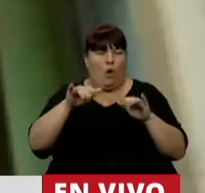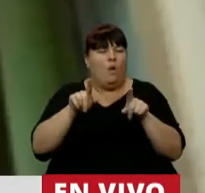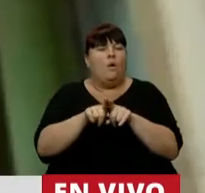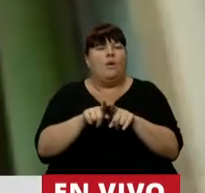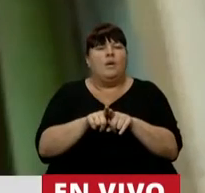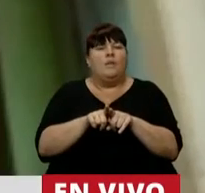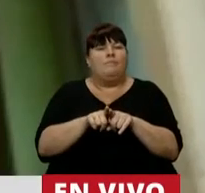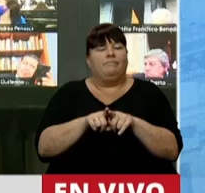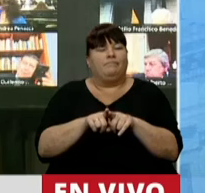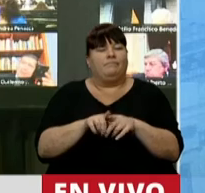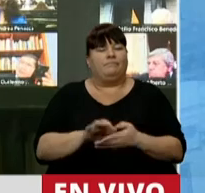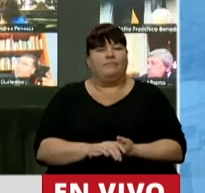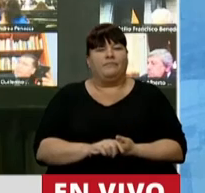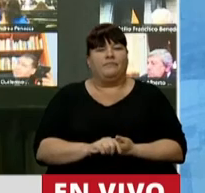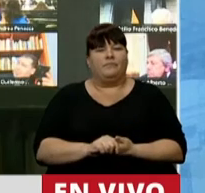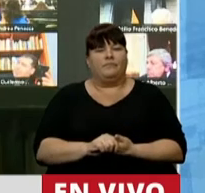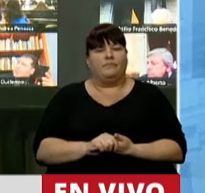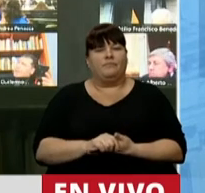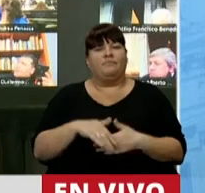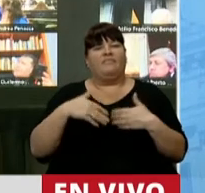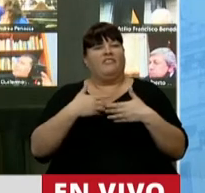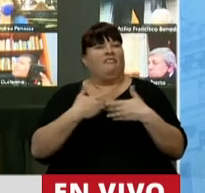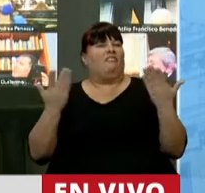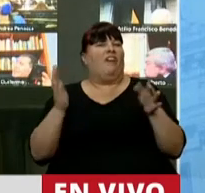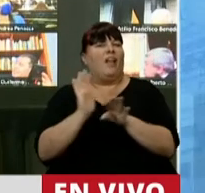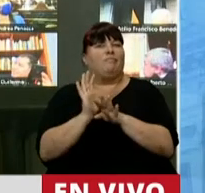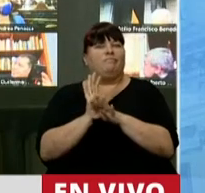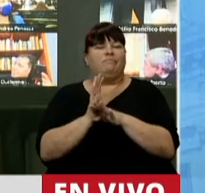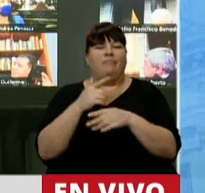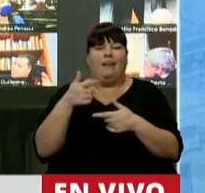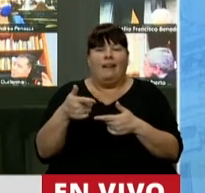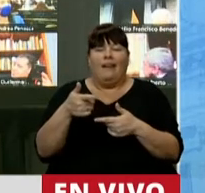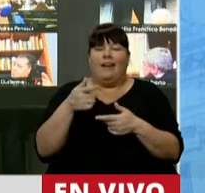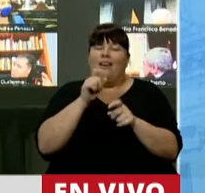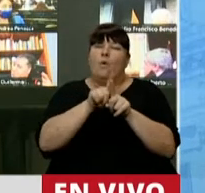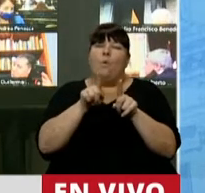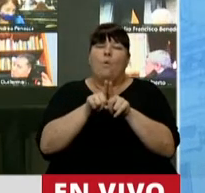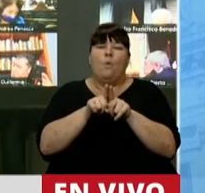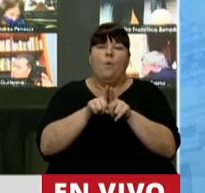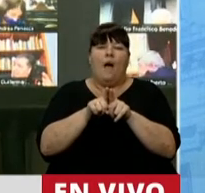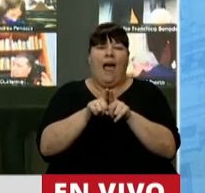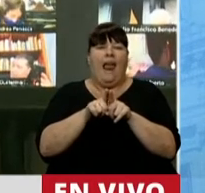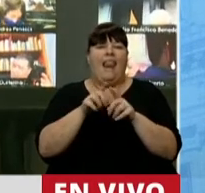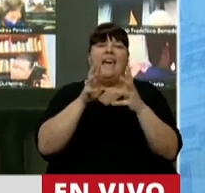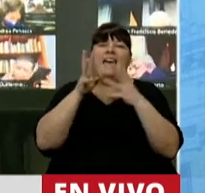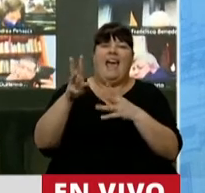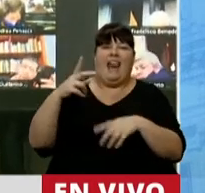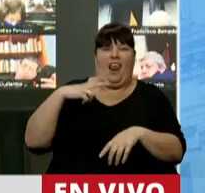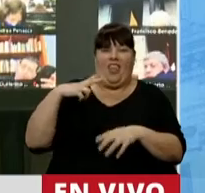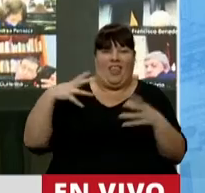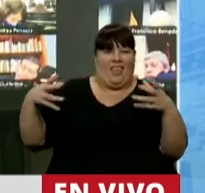hoy regocijados, gozosos, están combatiendo al capital.